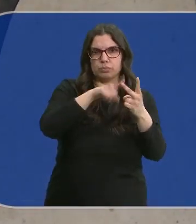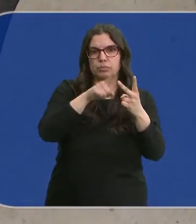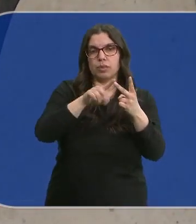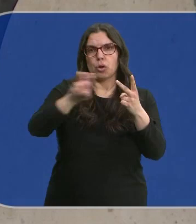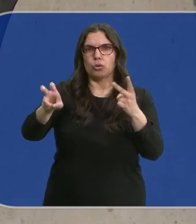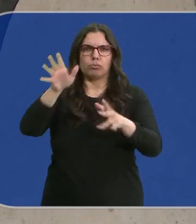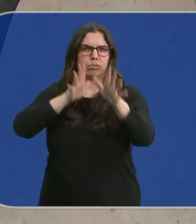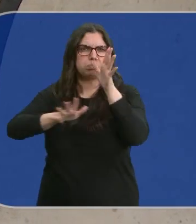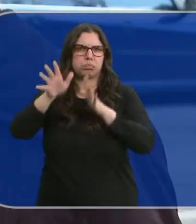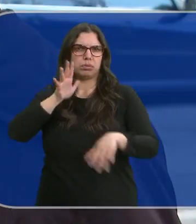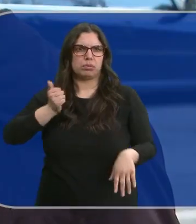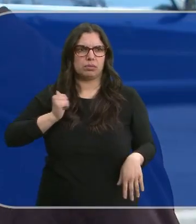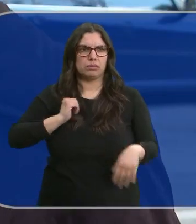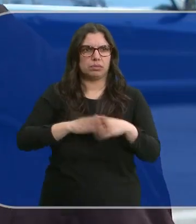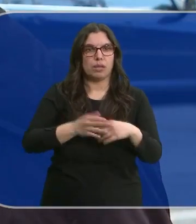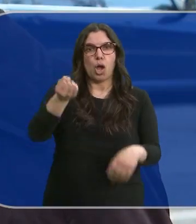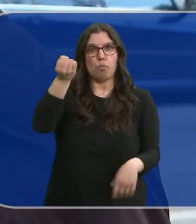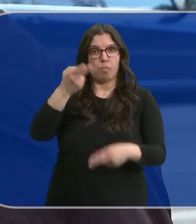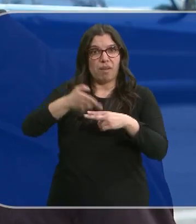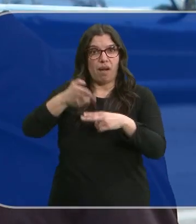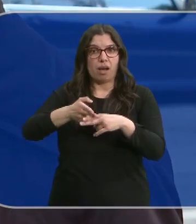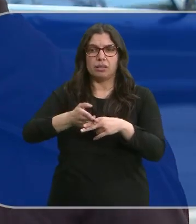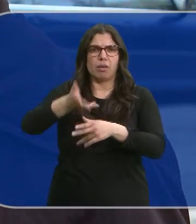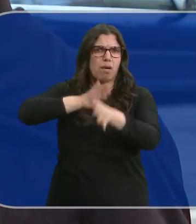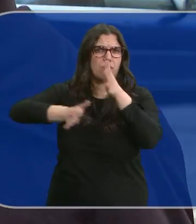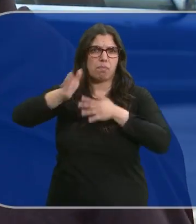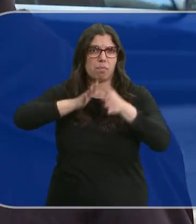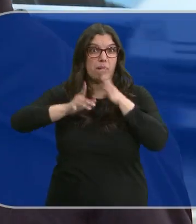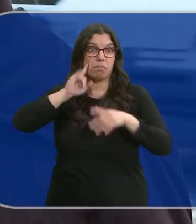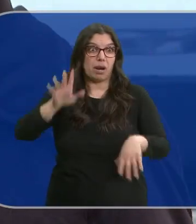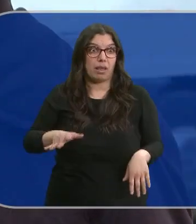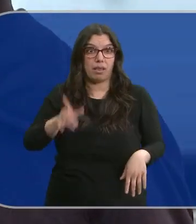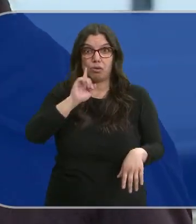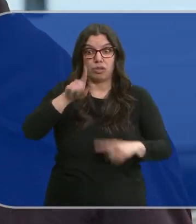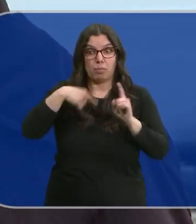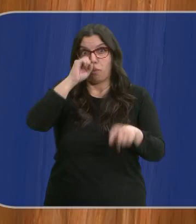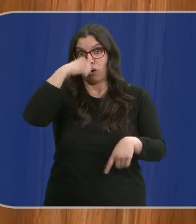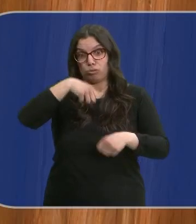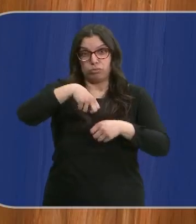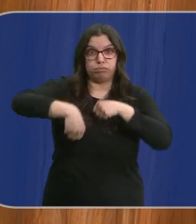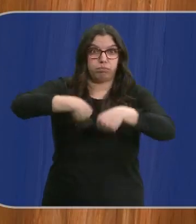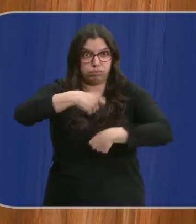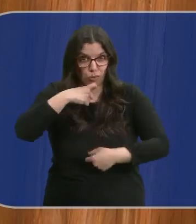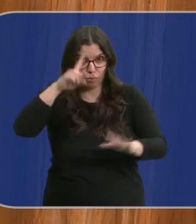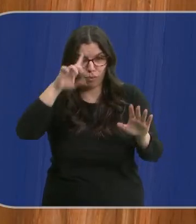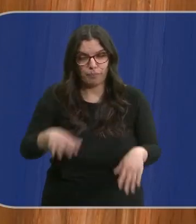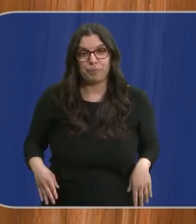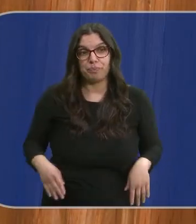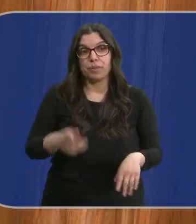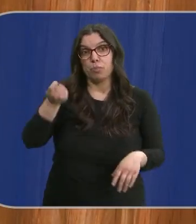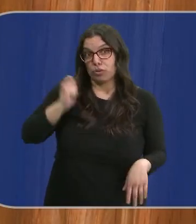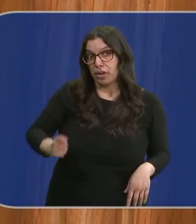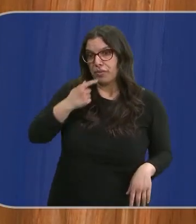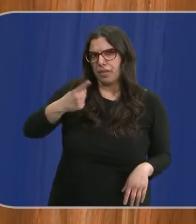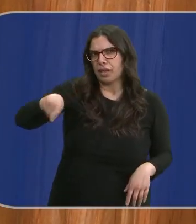se dieron un homenaje. Abrieron el mueble bar y que se pusieron moraditos, no sé cómo saldrían por las escaleras. Los profesionales insisten en que